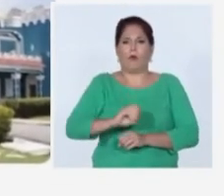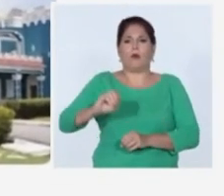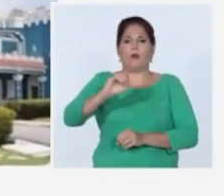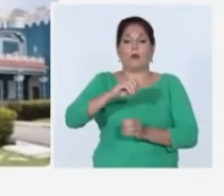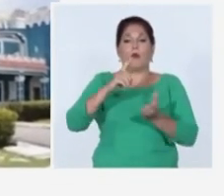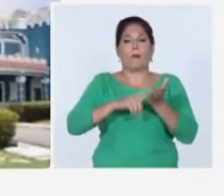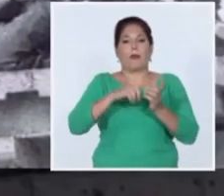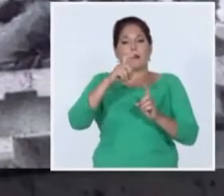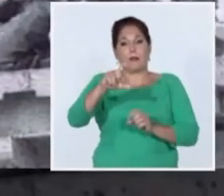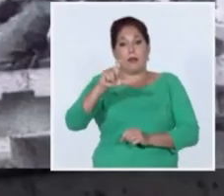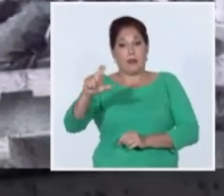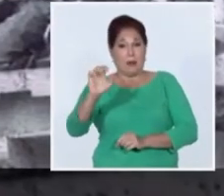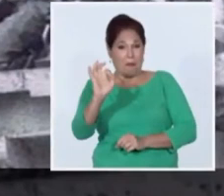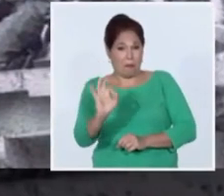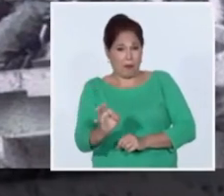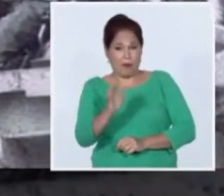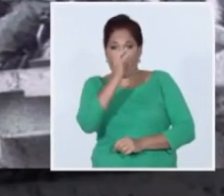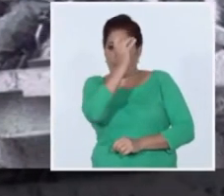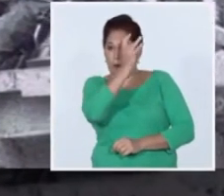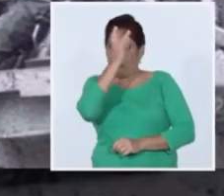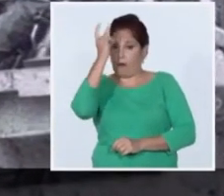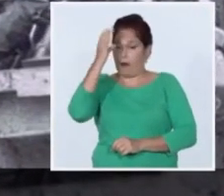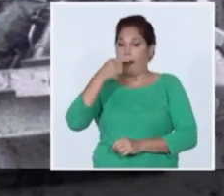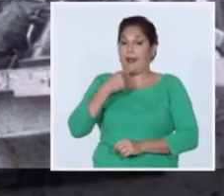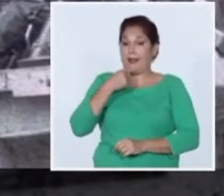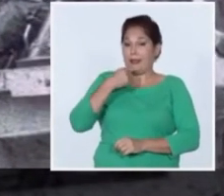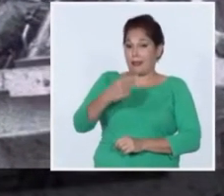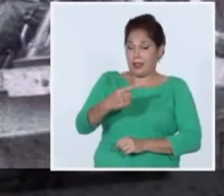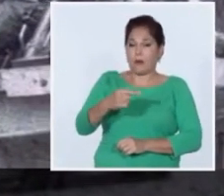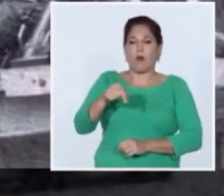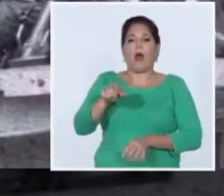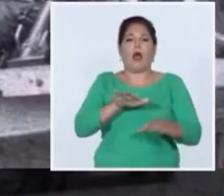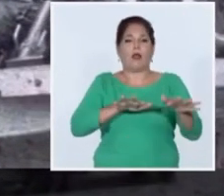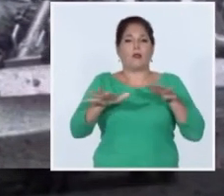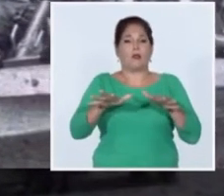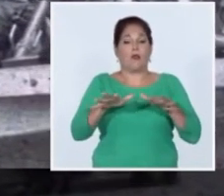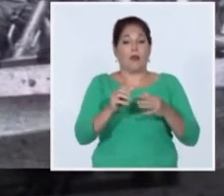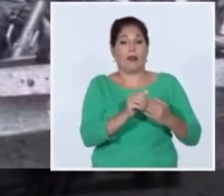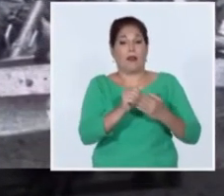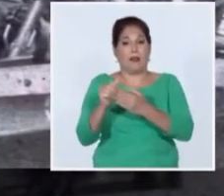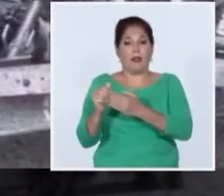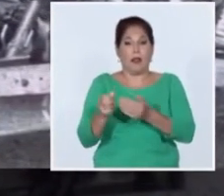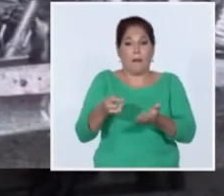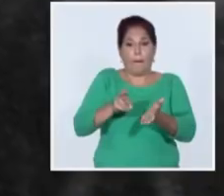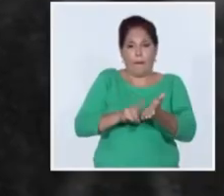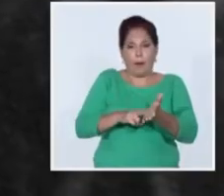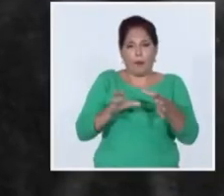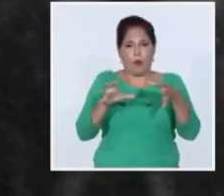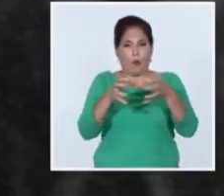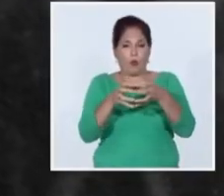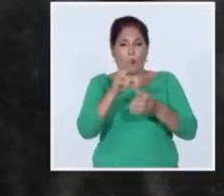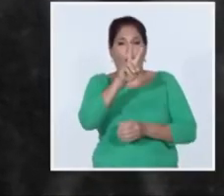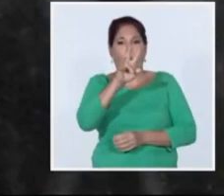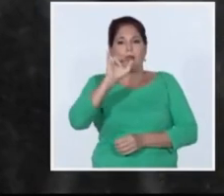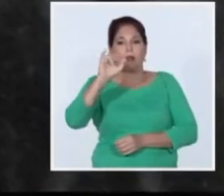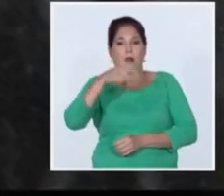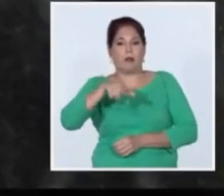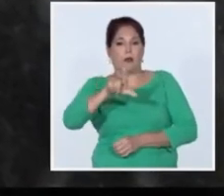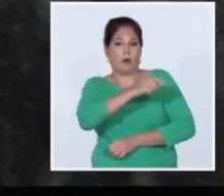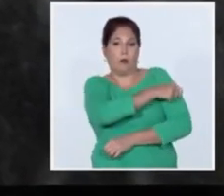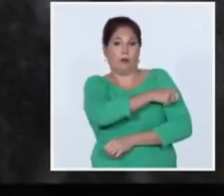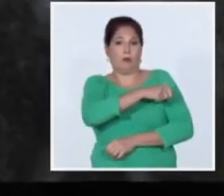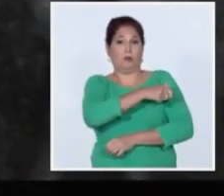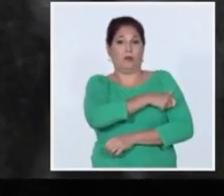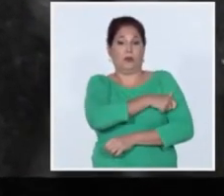central del partido Roberto Morales Ojeda apuntó que las acciones lideradas por integrantes del movimiento 26 de julio y marinos